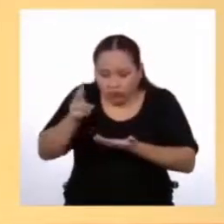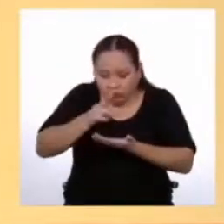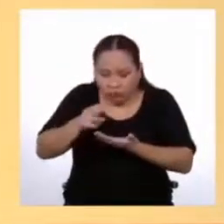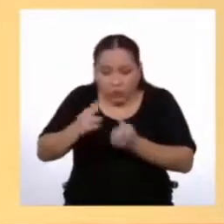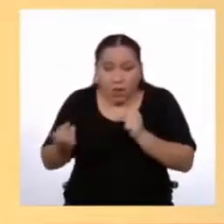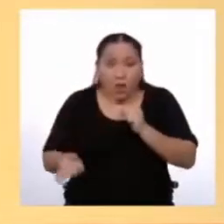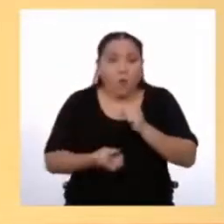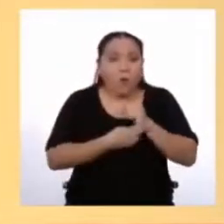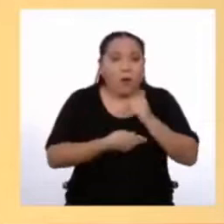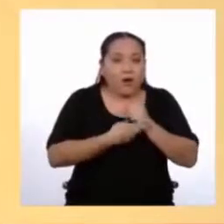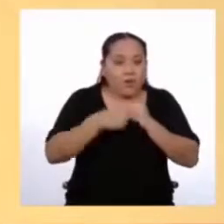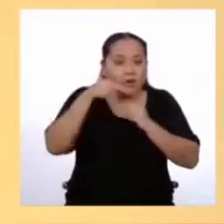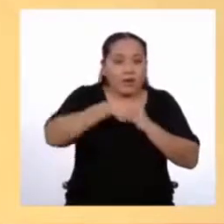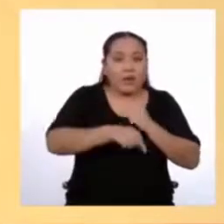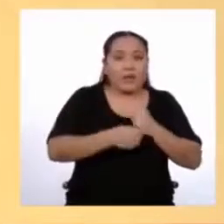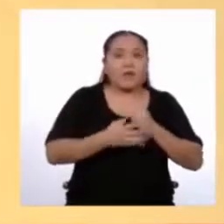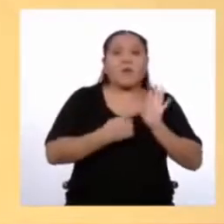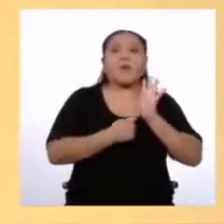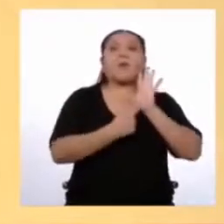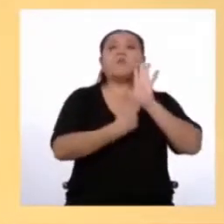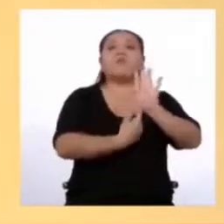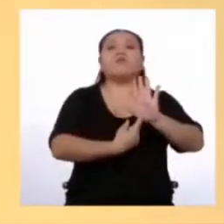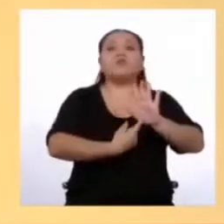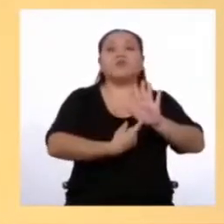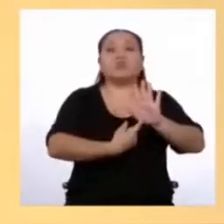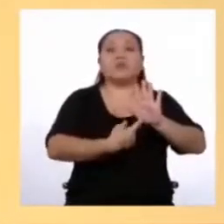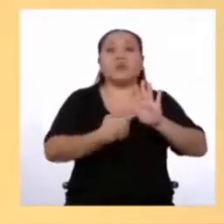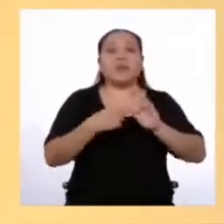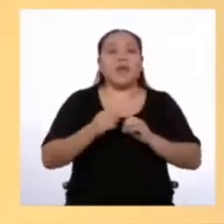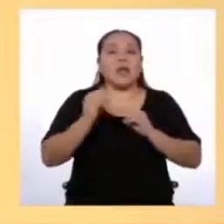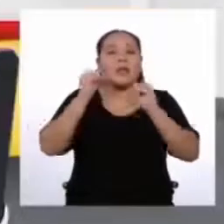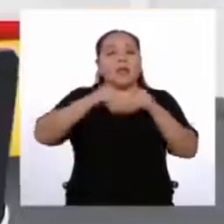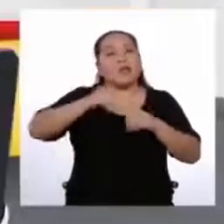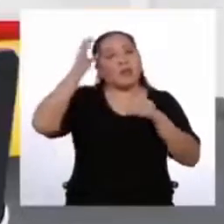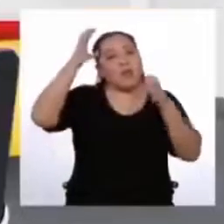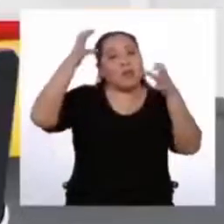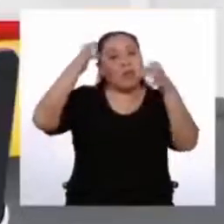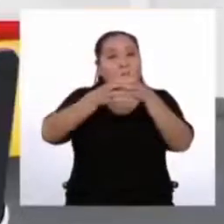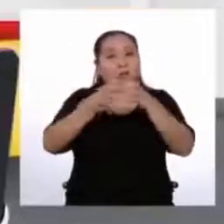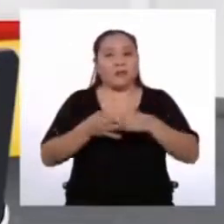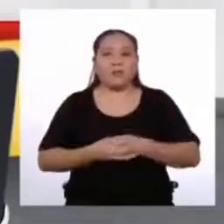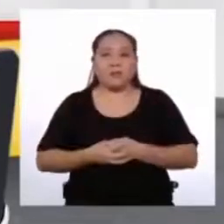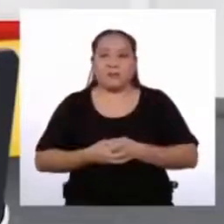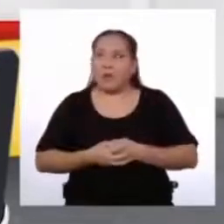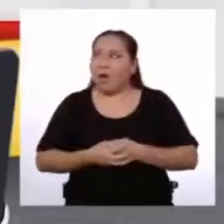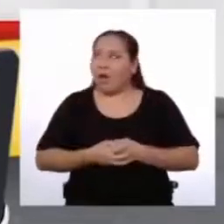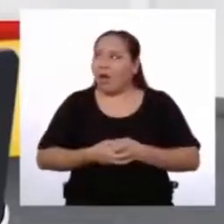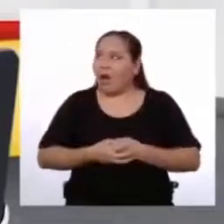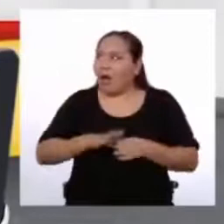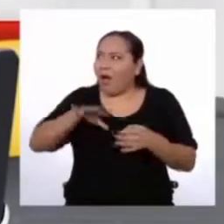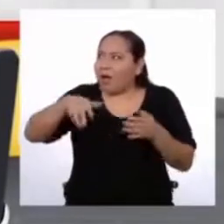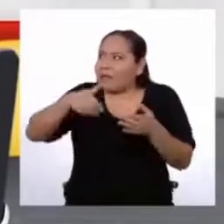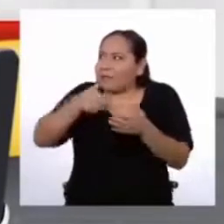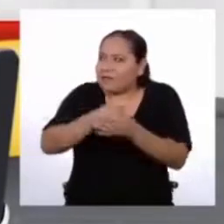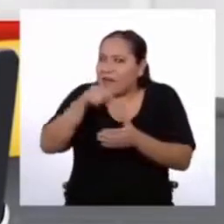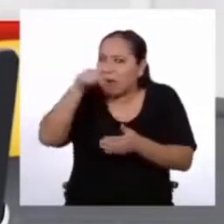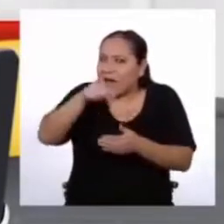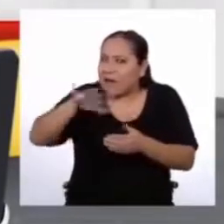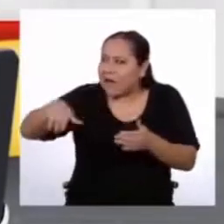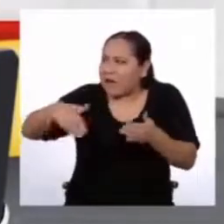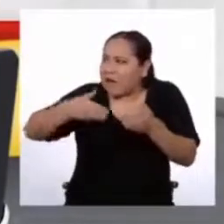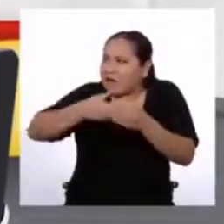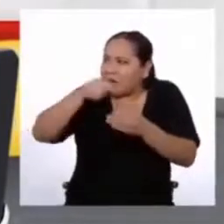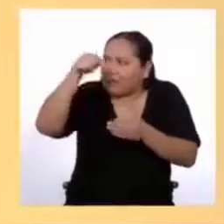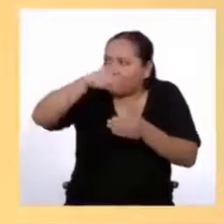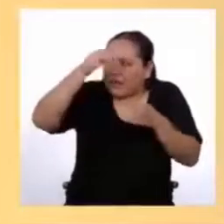registra y dispone su publicación en el portal del Congreso ¿Llega directamente hasta el